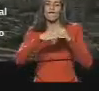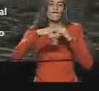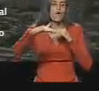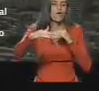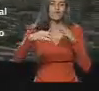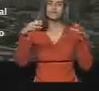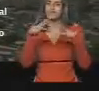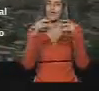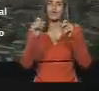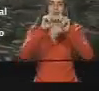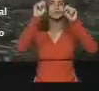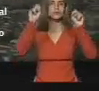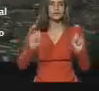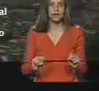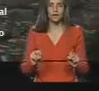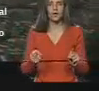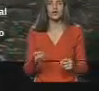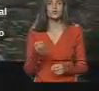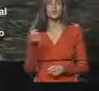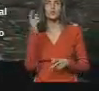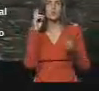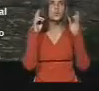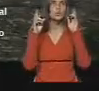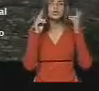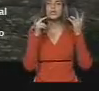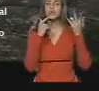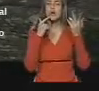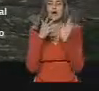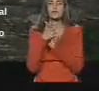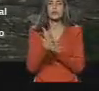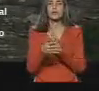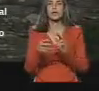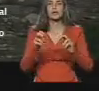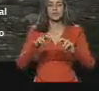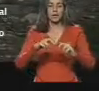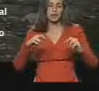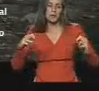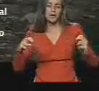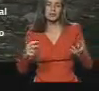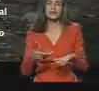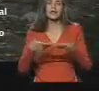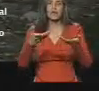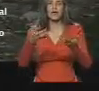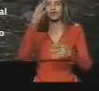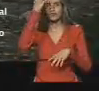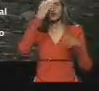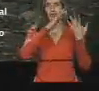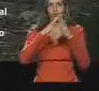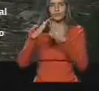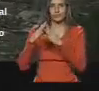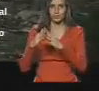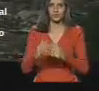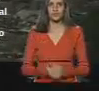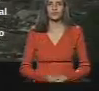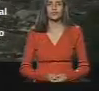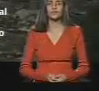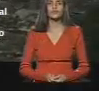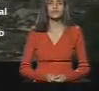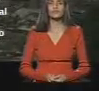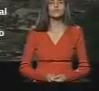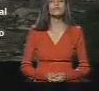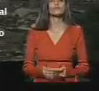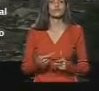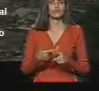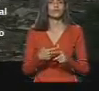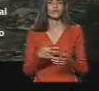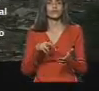todo el sistema, sonido, las butacas, y se le va a entregar a los consejos comunales. De manera